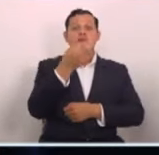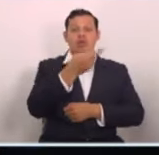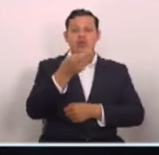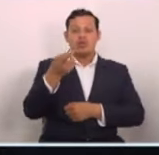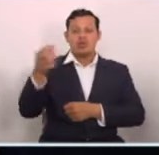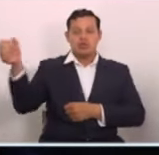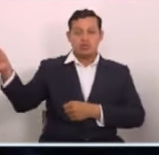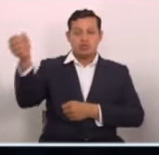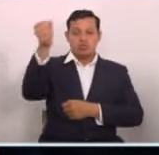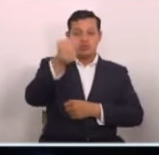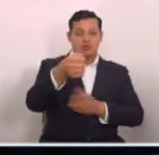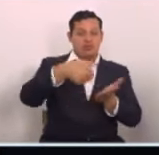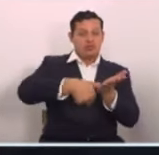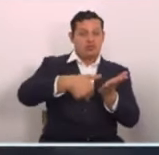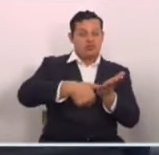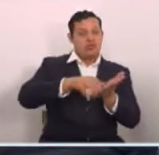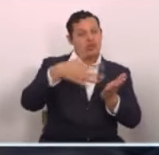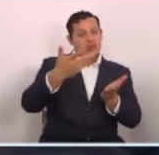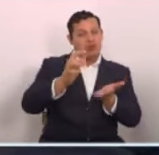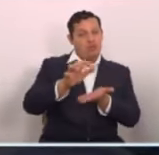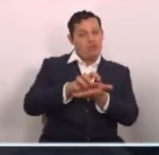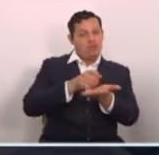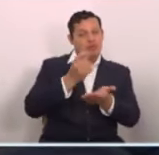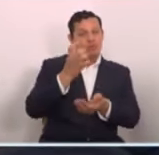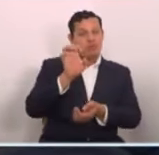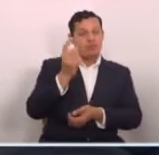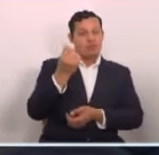asignar a sus alcaldes y luego malgastarlos.